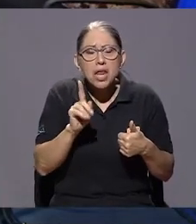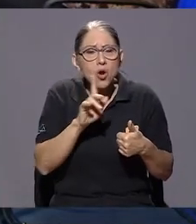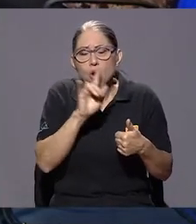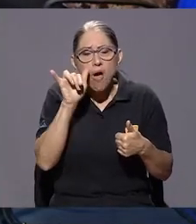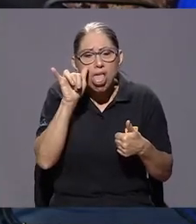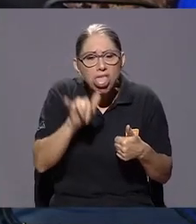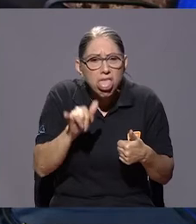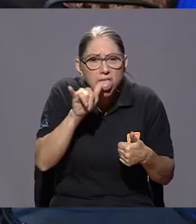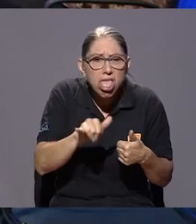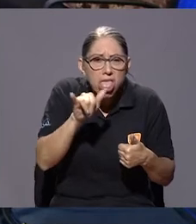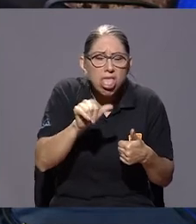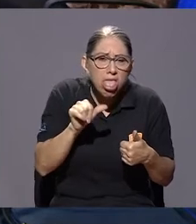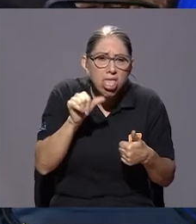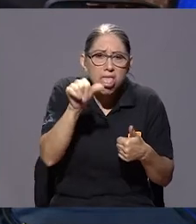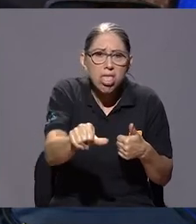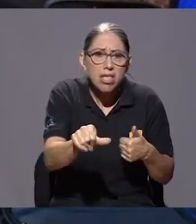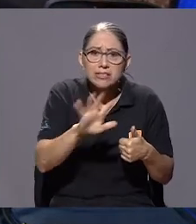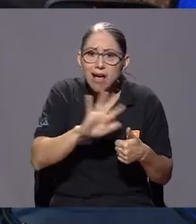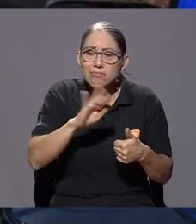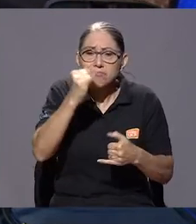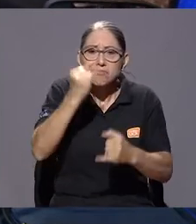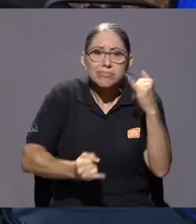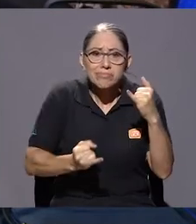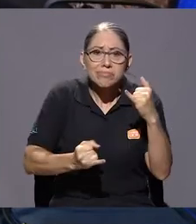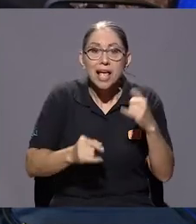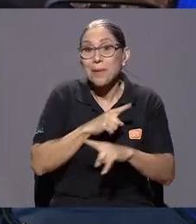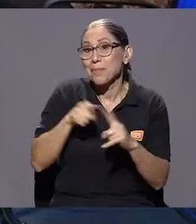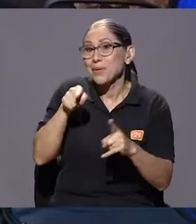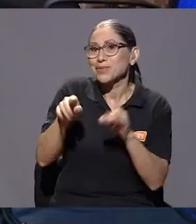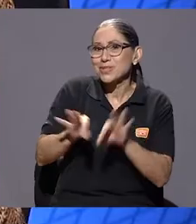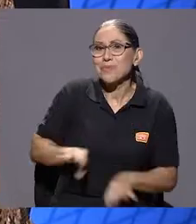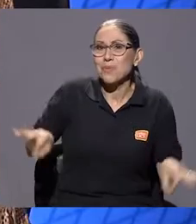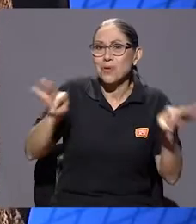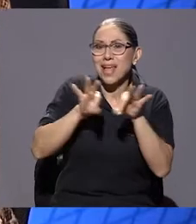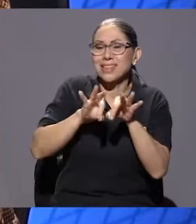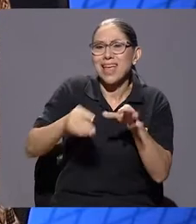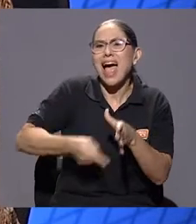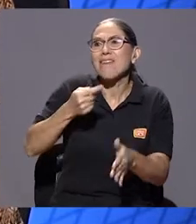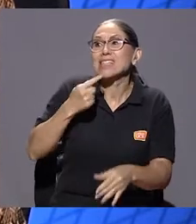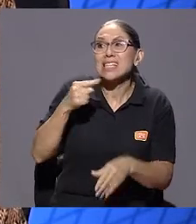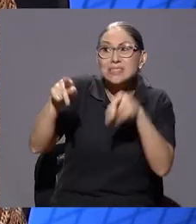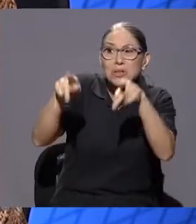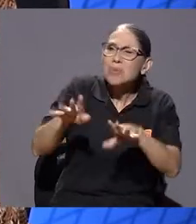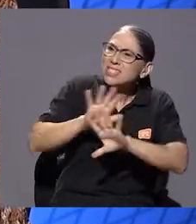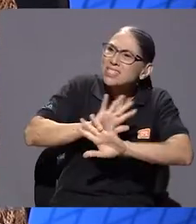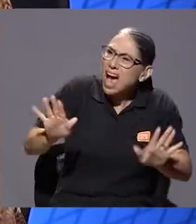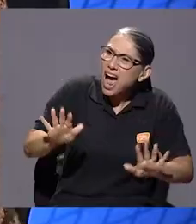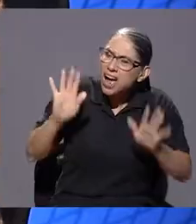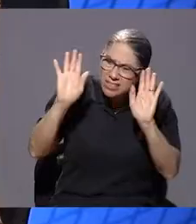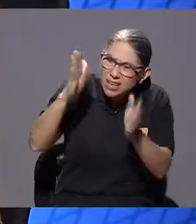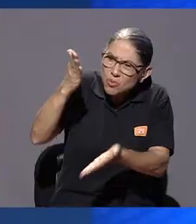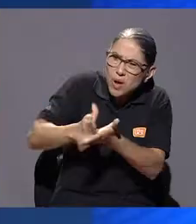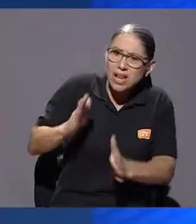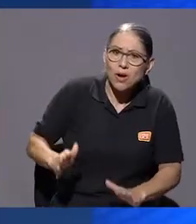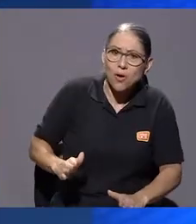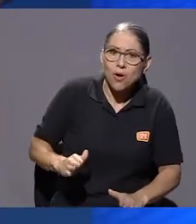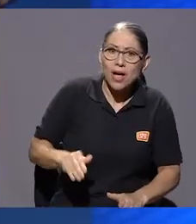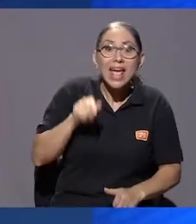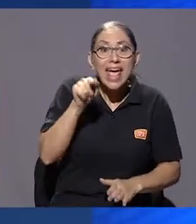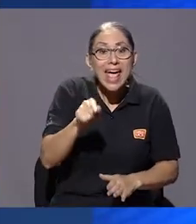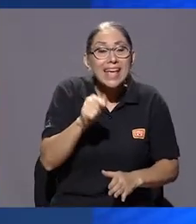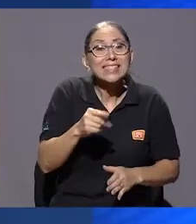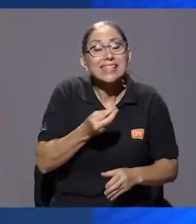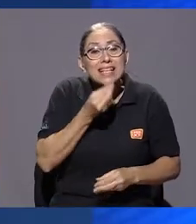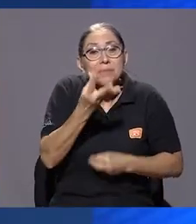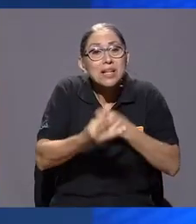diríamos socialmente. Pero sí es importante esto porque a veces decimos, ya, supérelo, ¿verdad? Esas expresiones tan coloquiales y tan culpógenas. ¿Cuál es